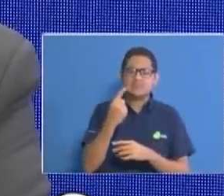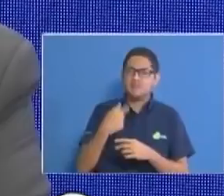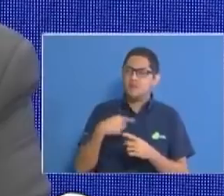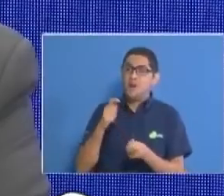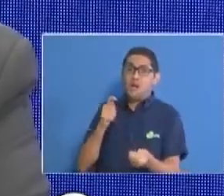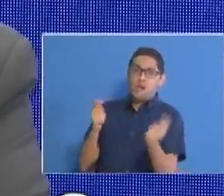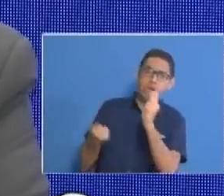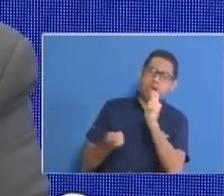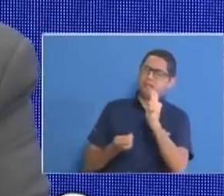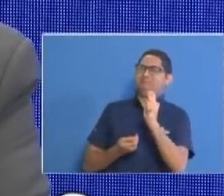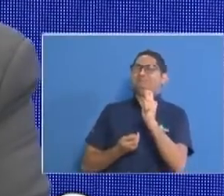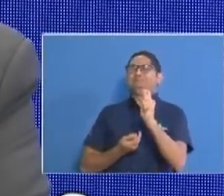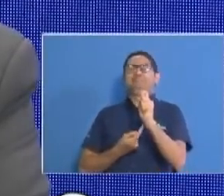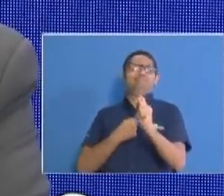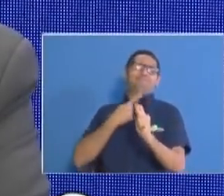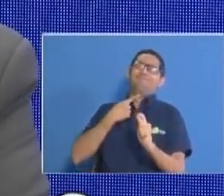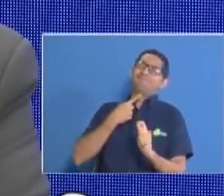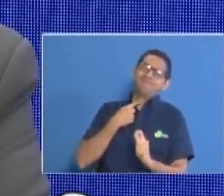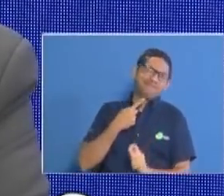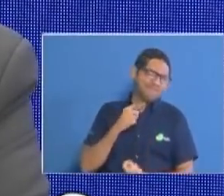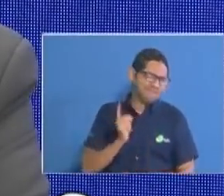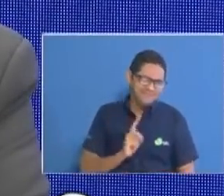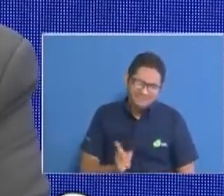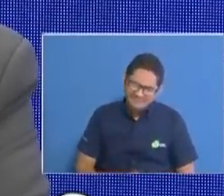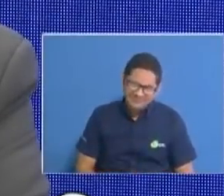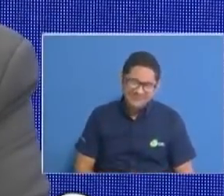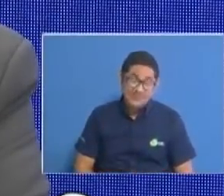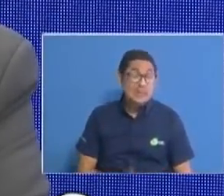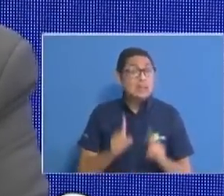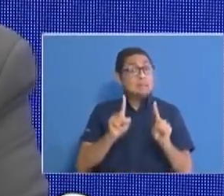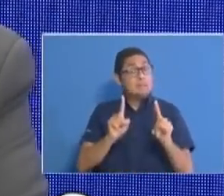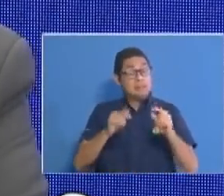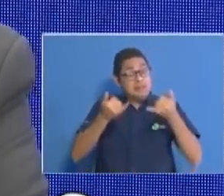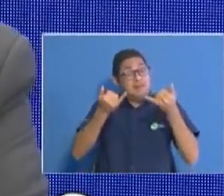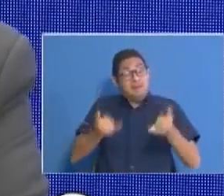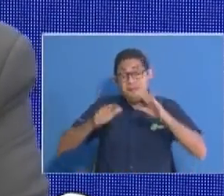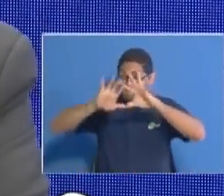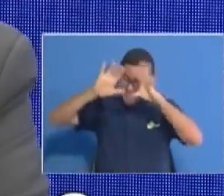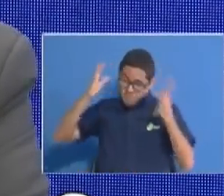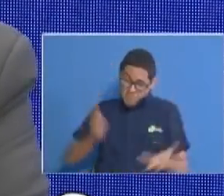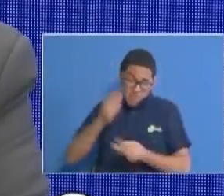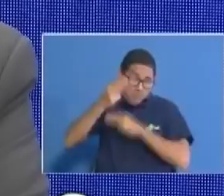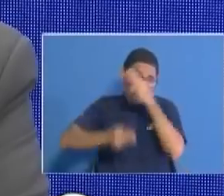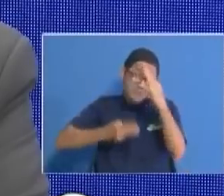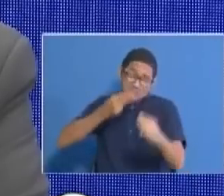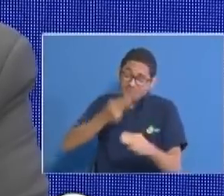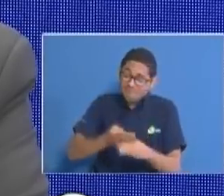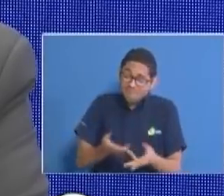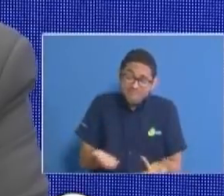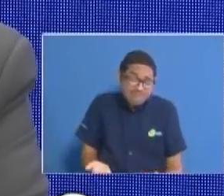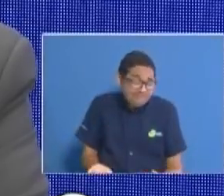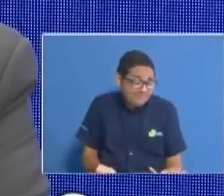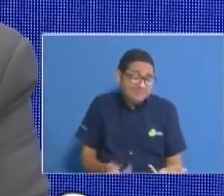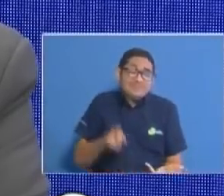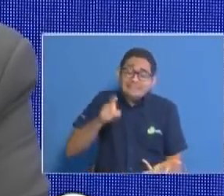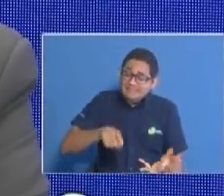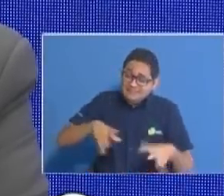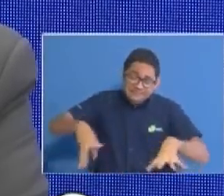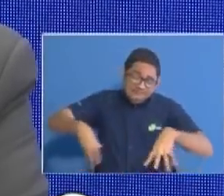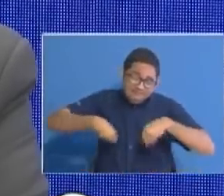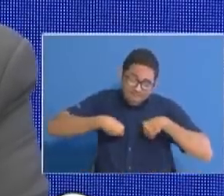cambios pero las condiciones actuales en que vive el mundo lo obligan a